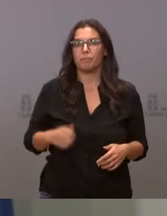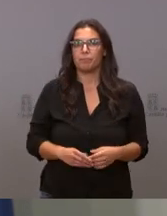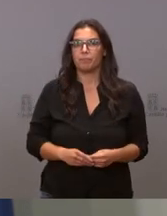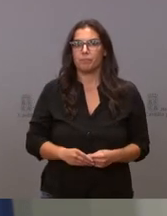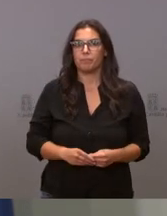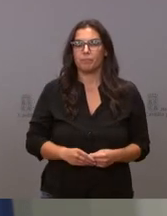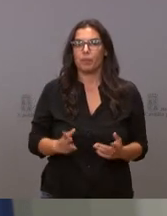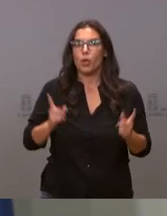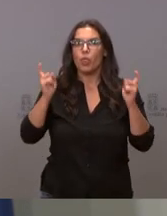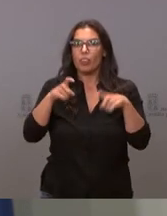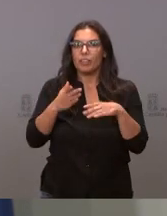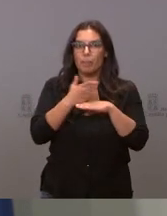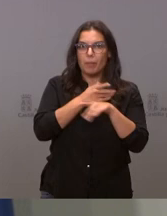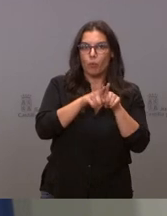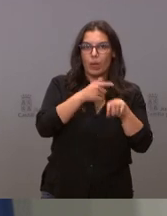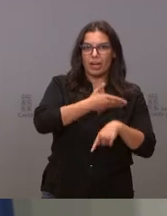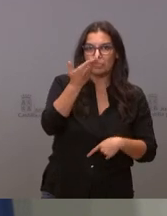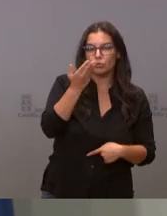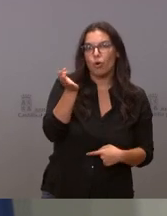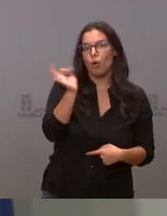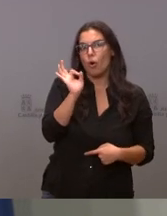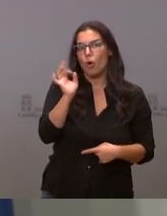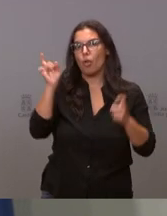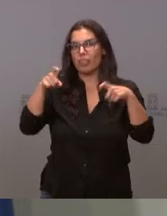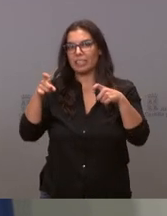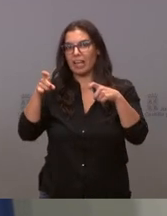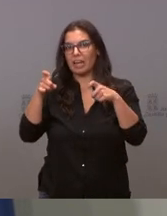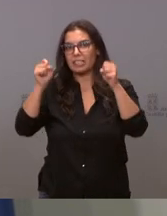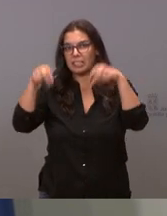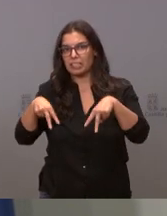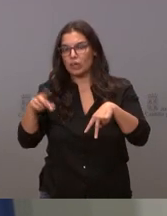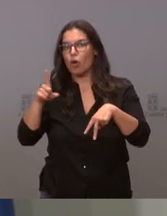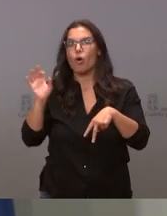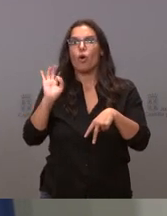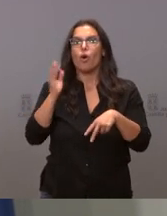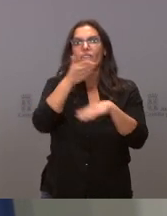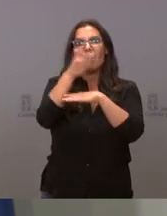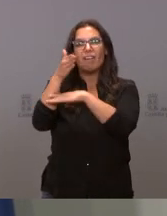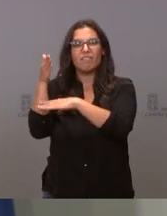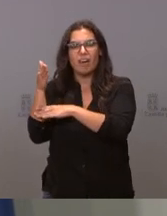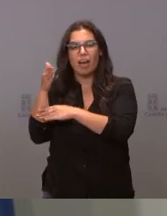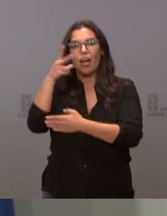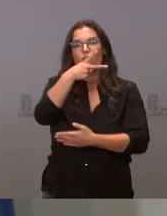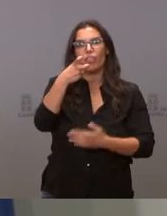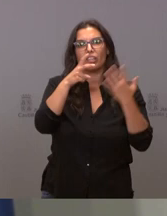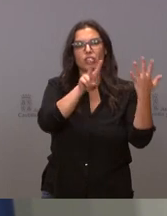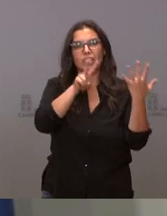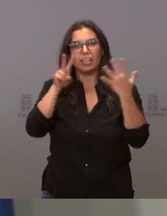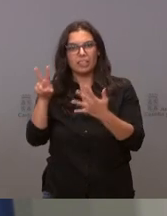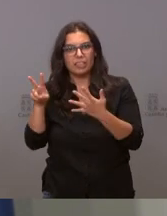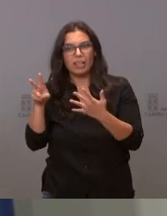cita previa como en el resto o sin cita previa o van a ir a los 277 consultorios haya o no haya